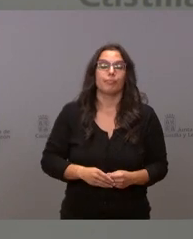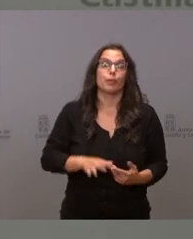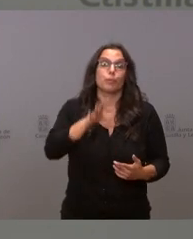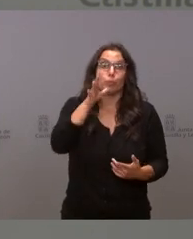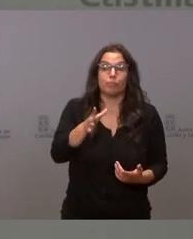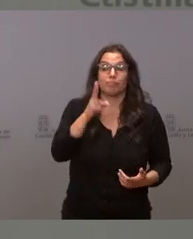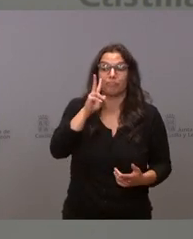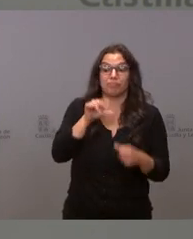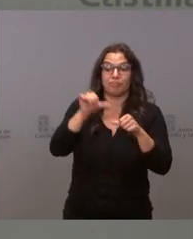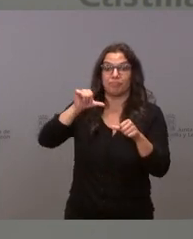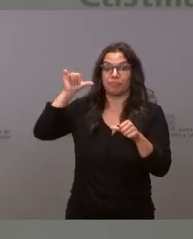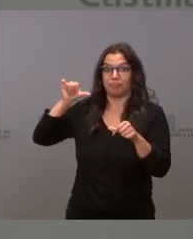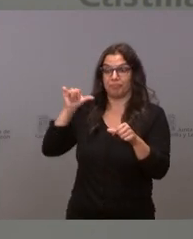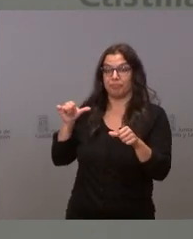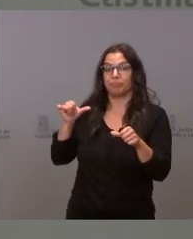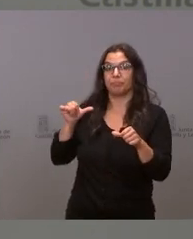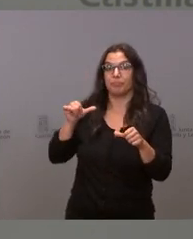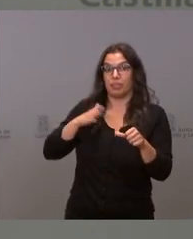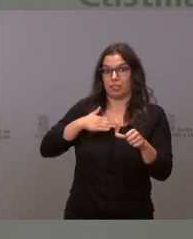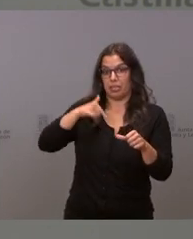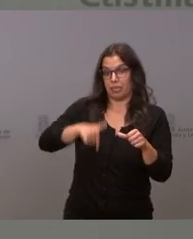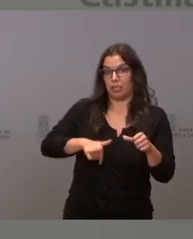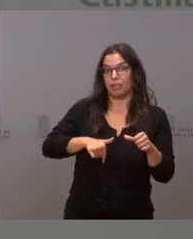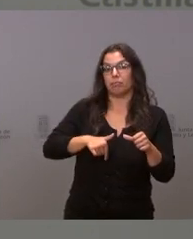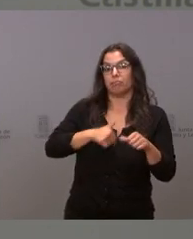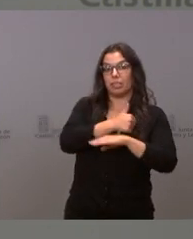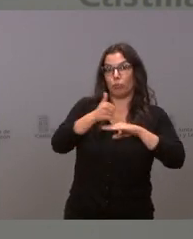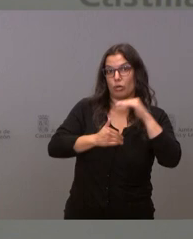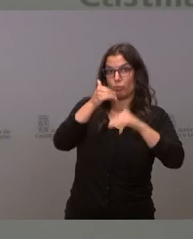antecedentes tanto del TSJ como del Tribunal Supremo